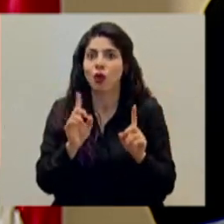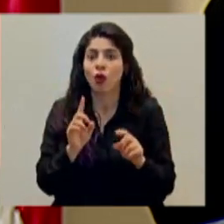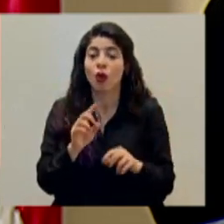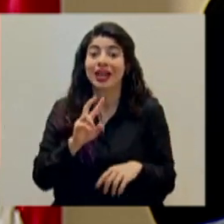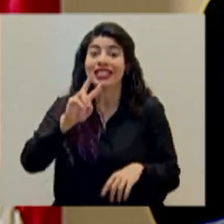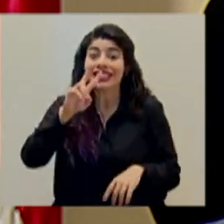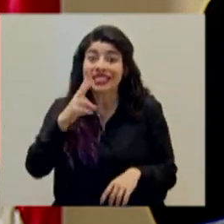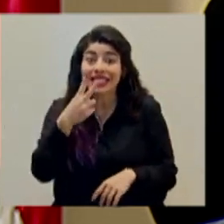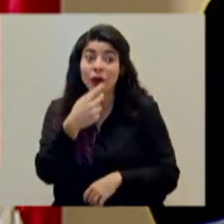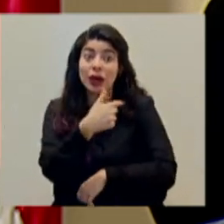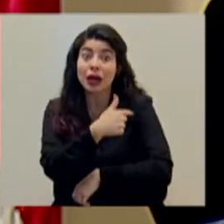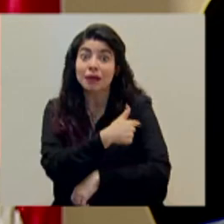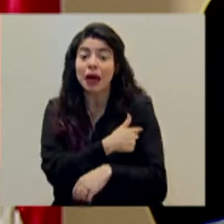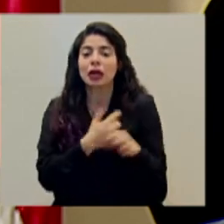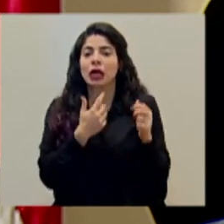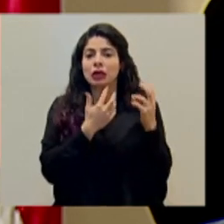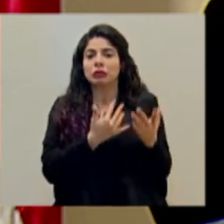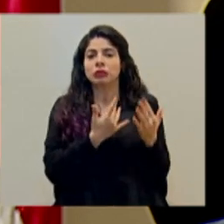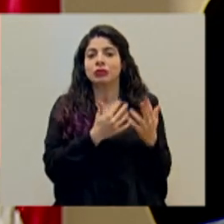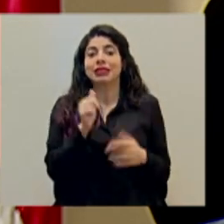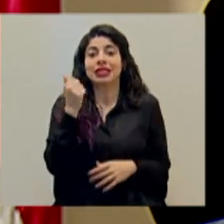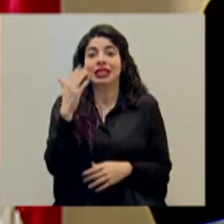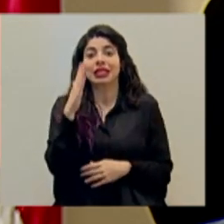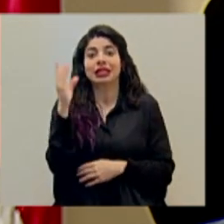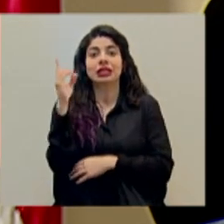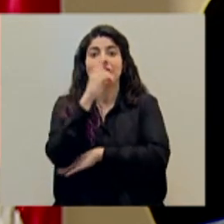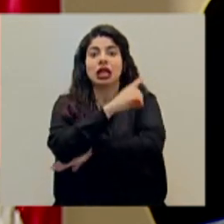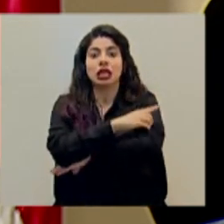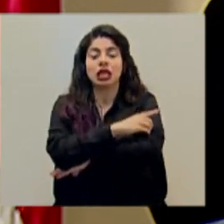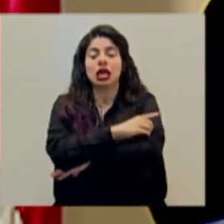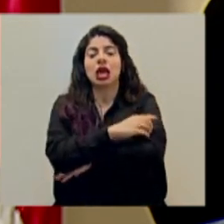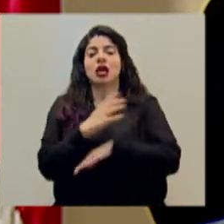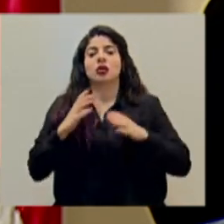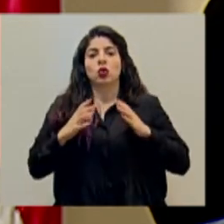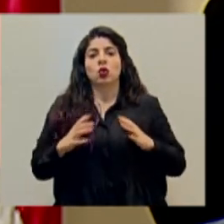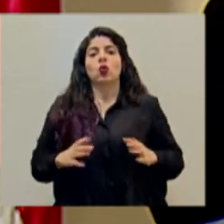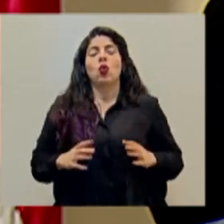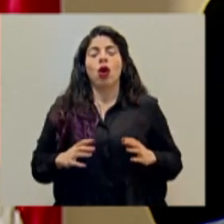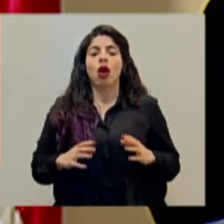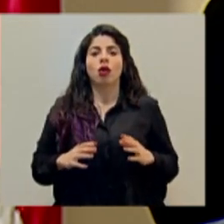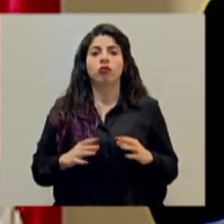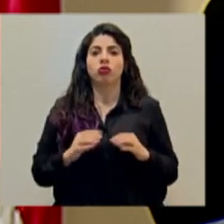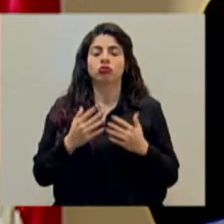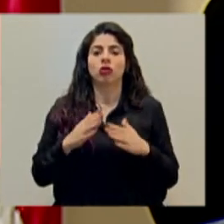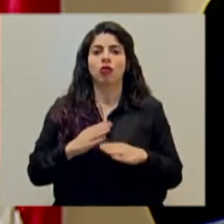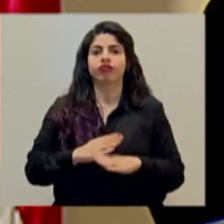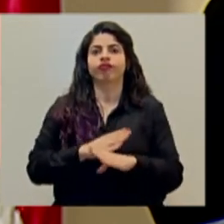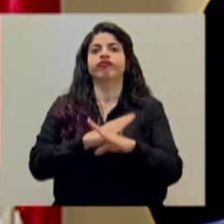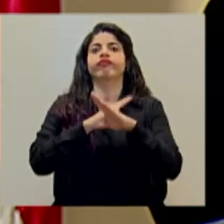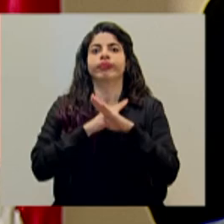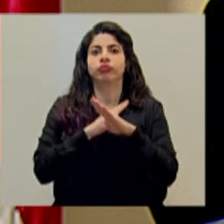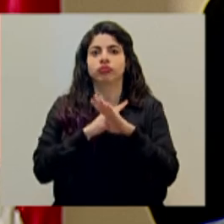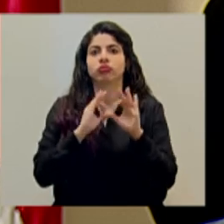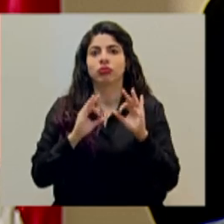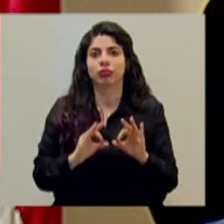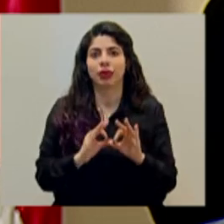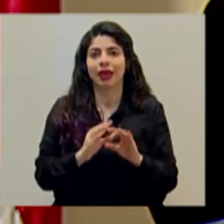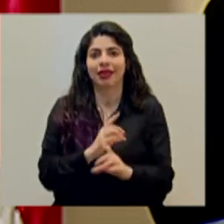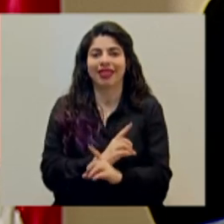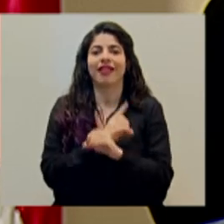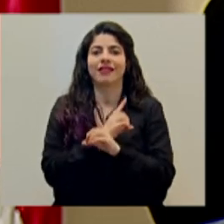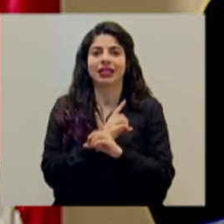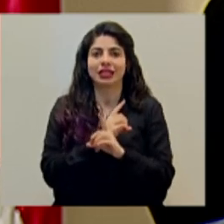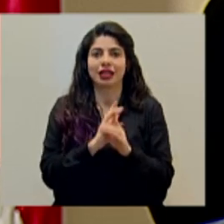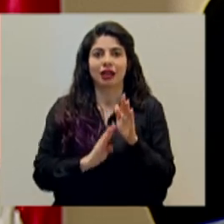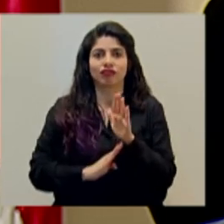unos 15 días más aproximadamente para que ya el cuerpo empiece a responder y a generar las defensas que van a permitir